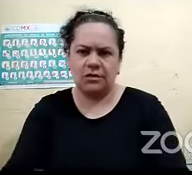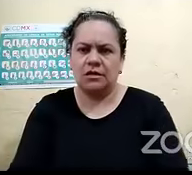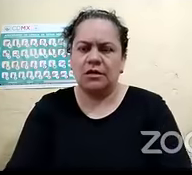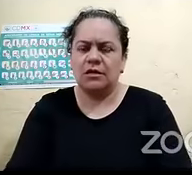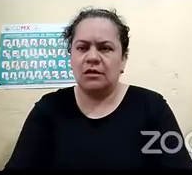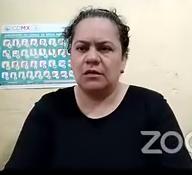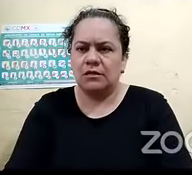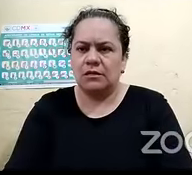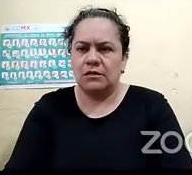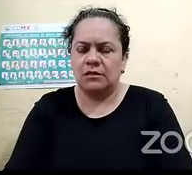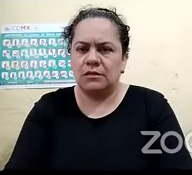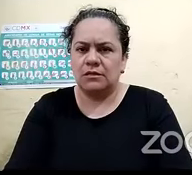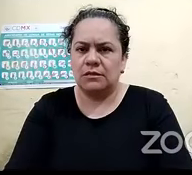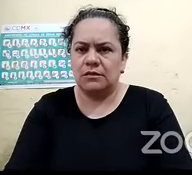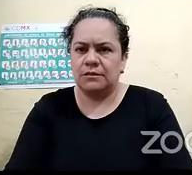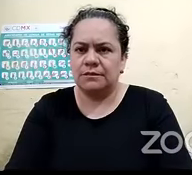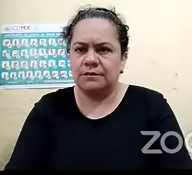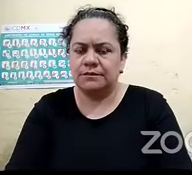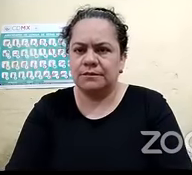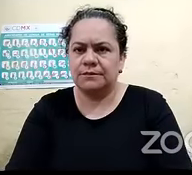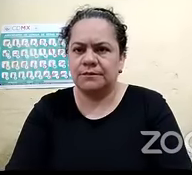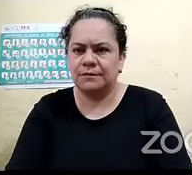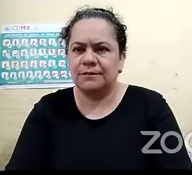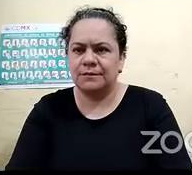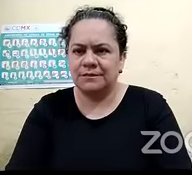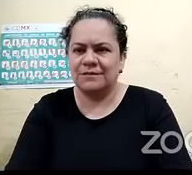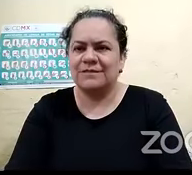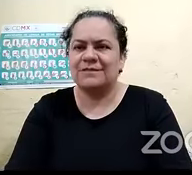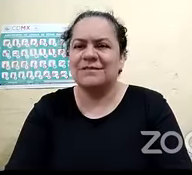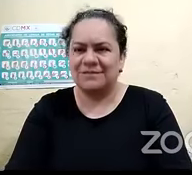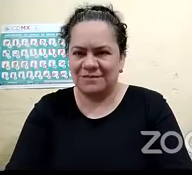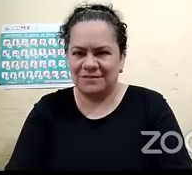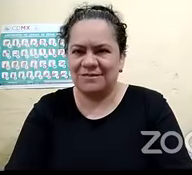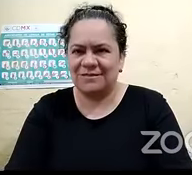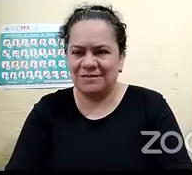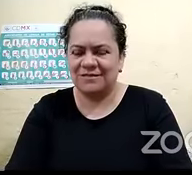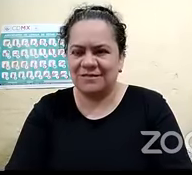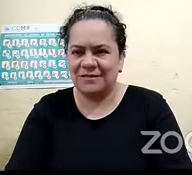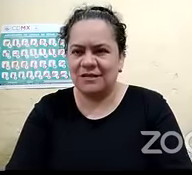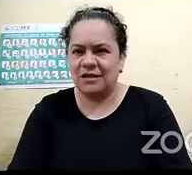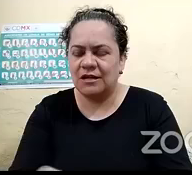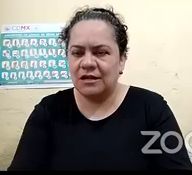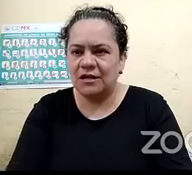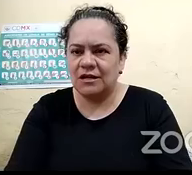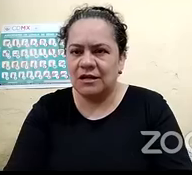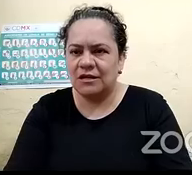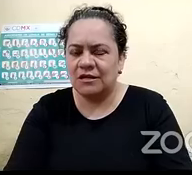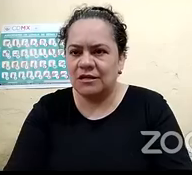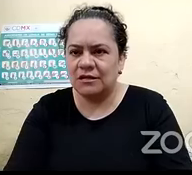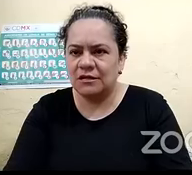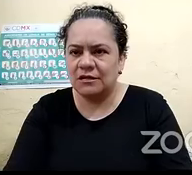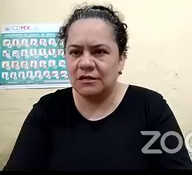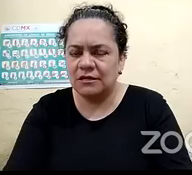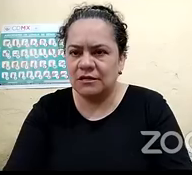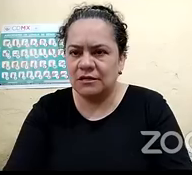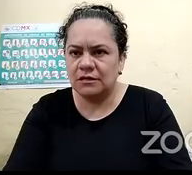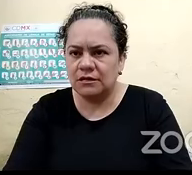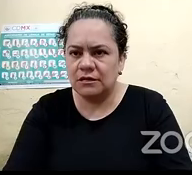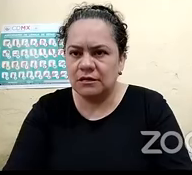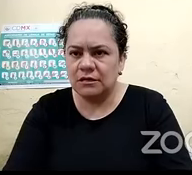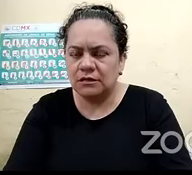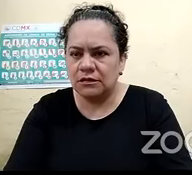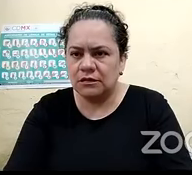ustedes ya estuvieron diciendo ¿no? el que de pronto está la maceta la bicicleta todo lo demás Jazmín